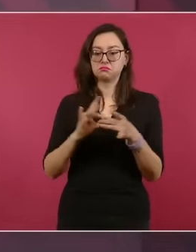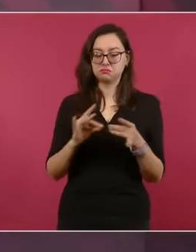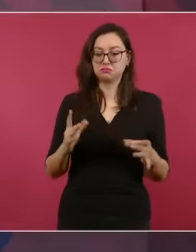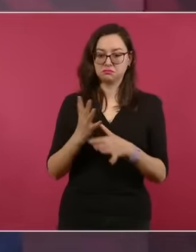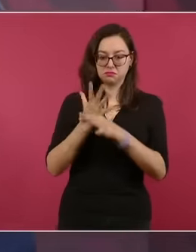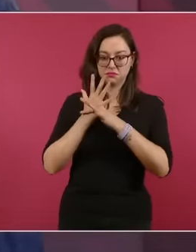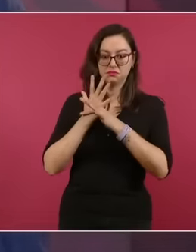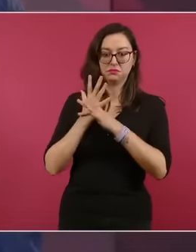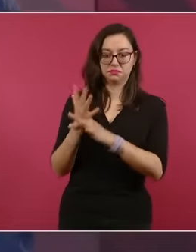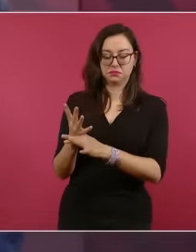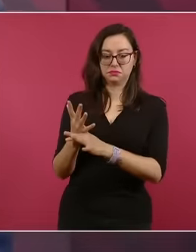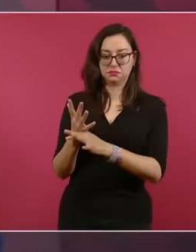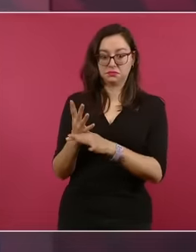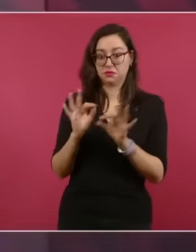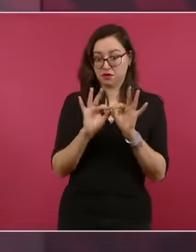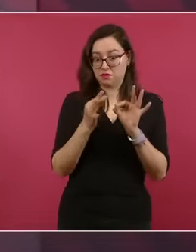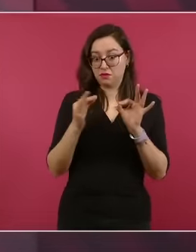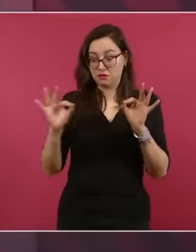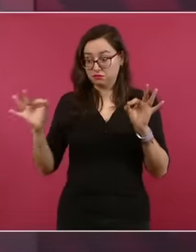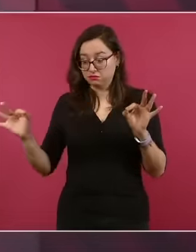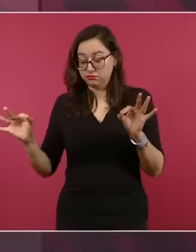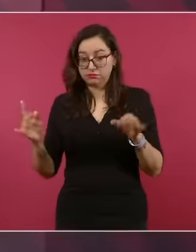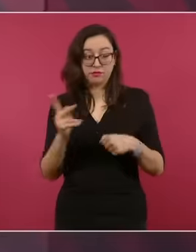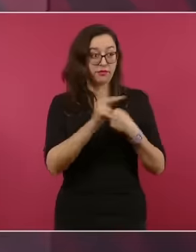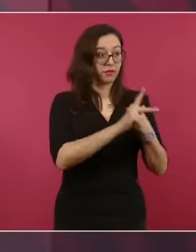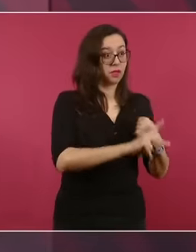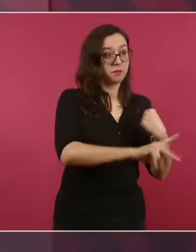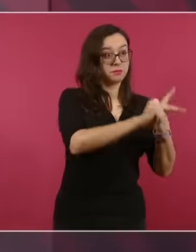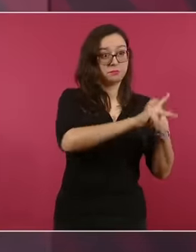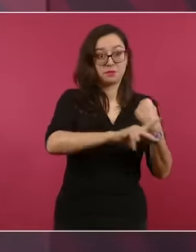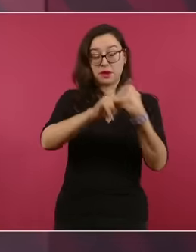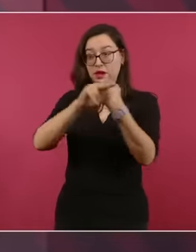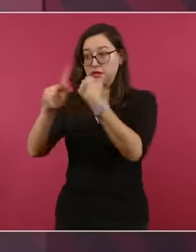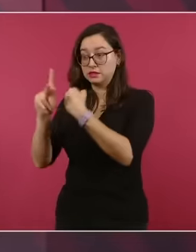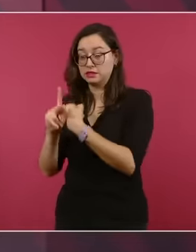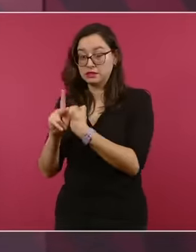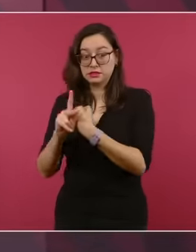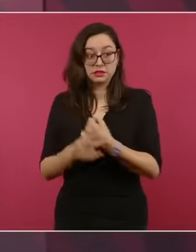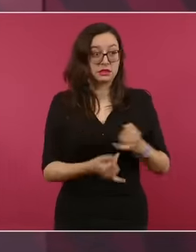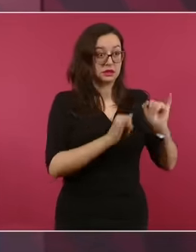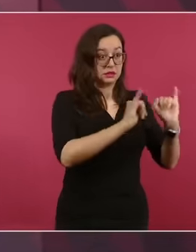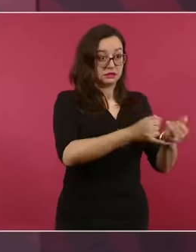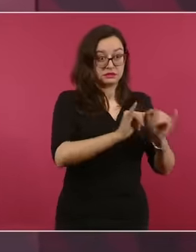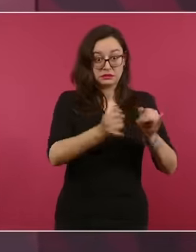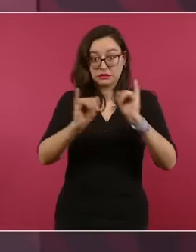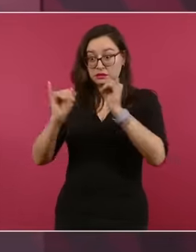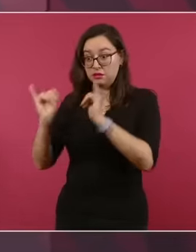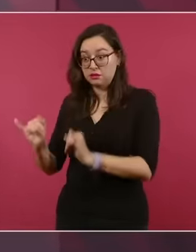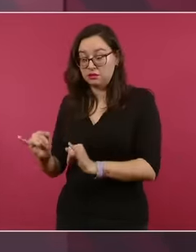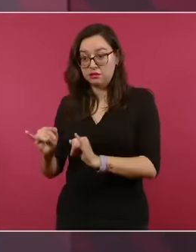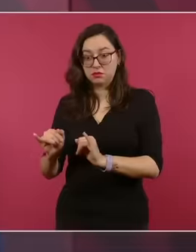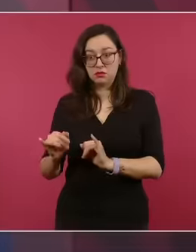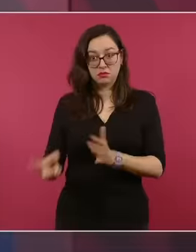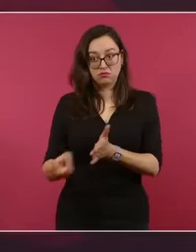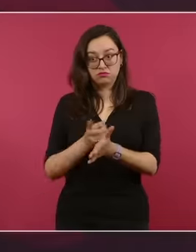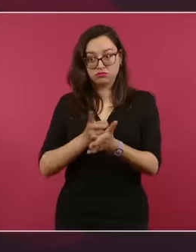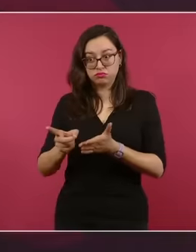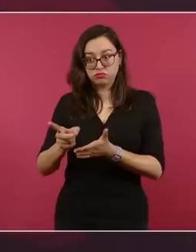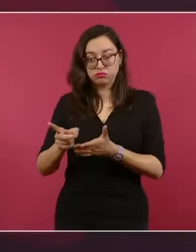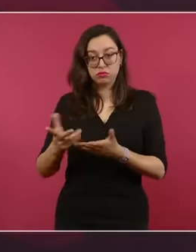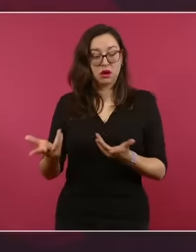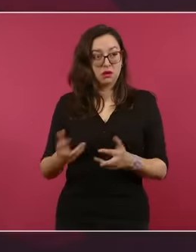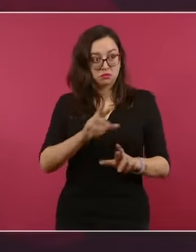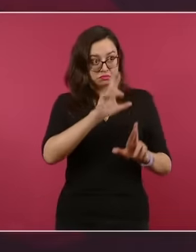memorable de los pueblos como de las naciones, el respeto al derecho ajeno, la paz.